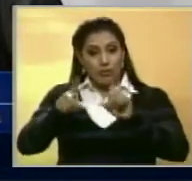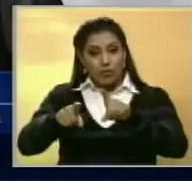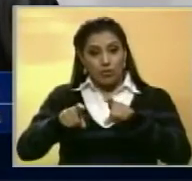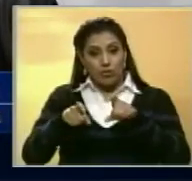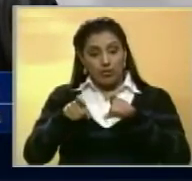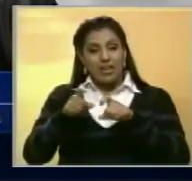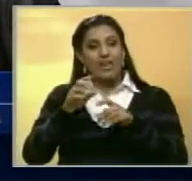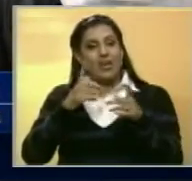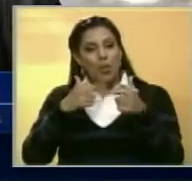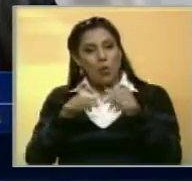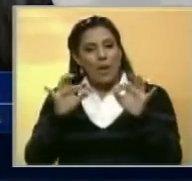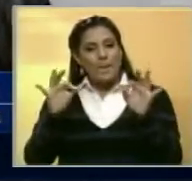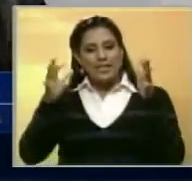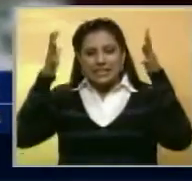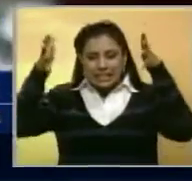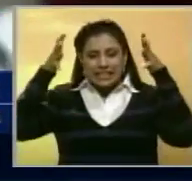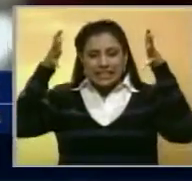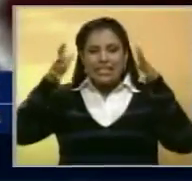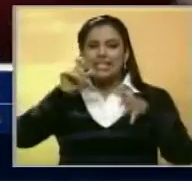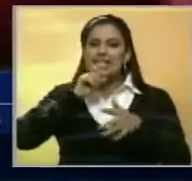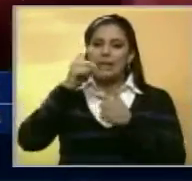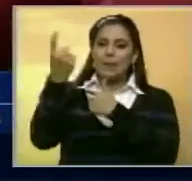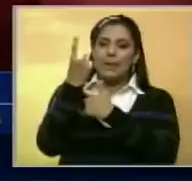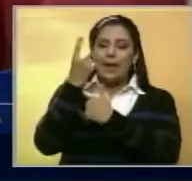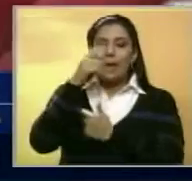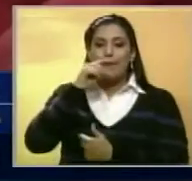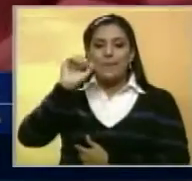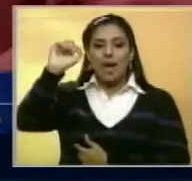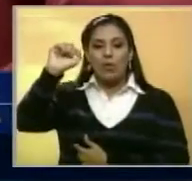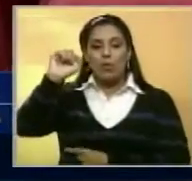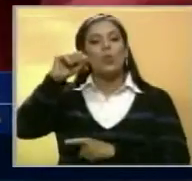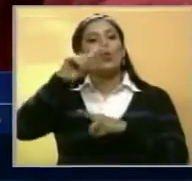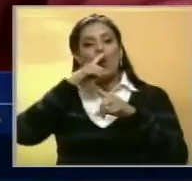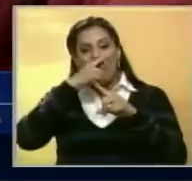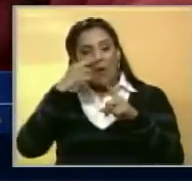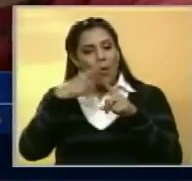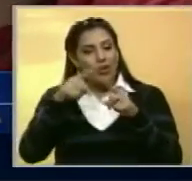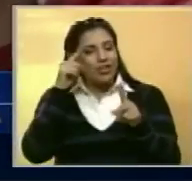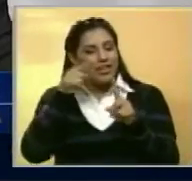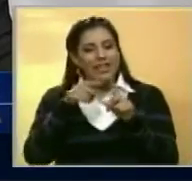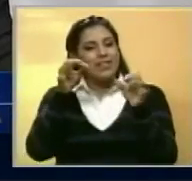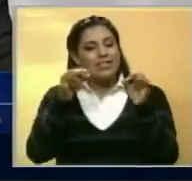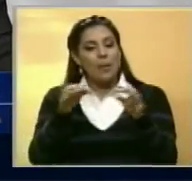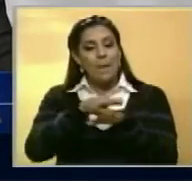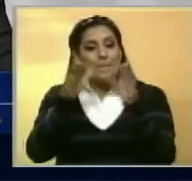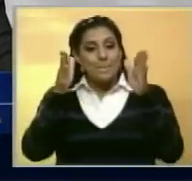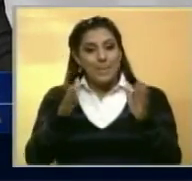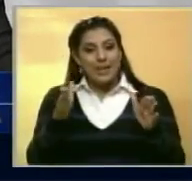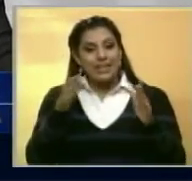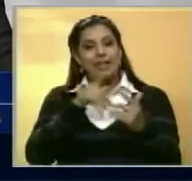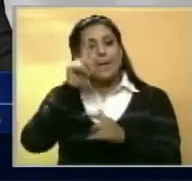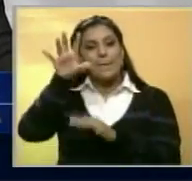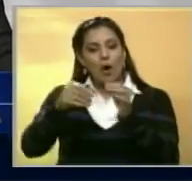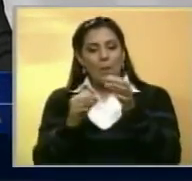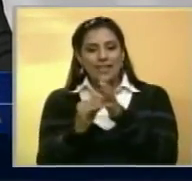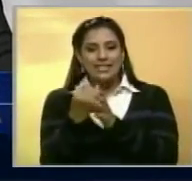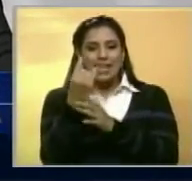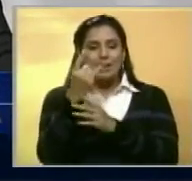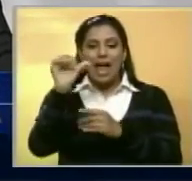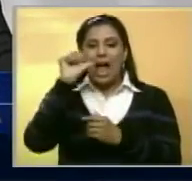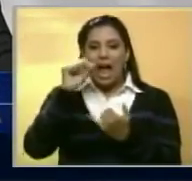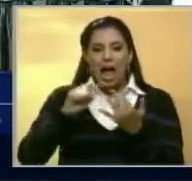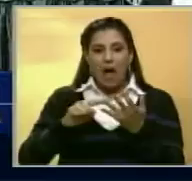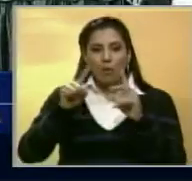periurbana es una instancia que asesora del presidente de la República, y entre sus retos está, según la ministra, el acceso a semillas, al